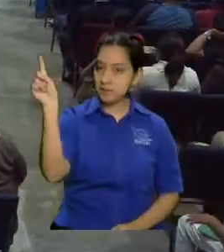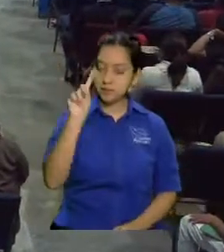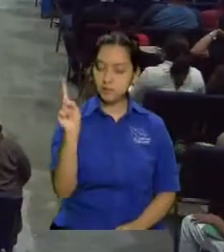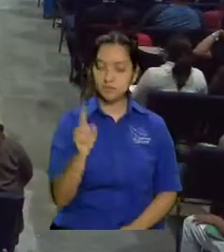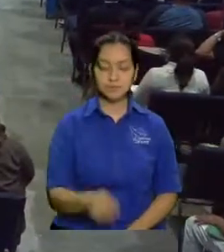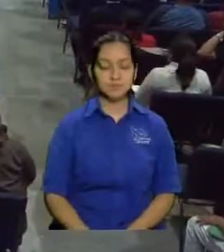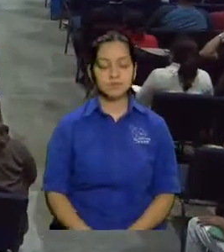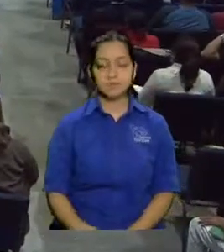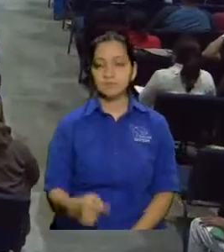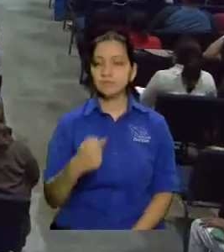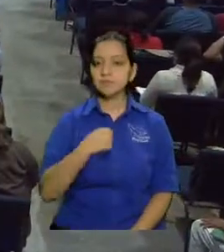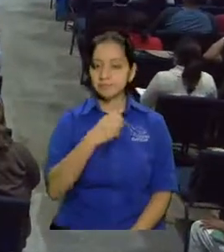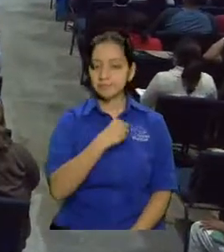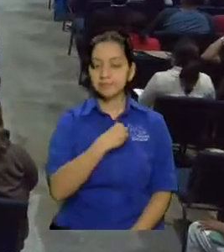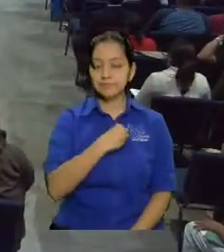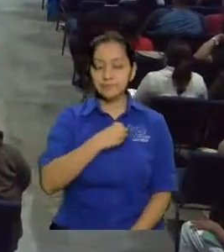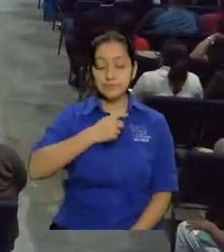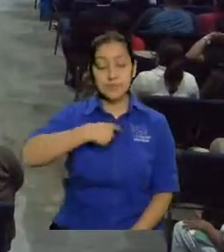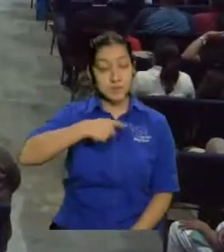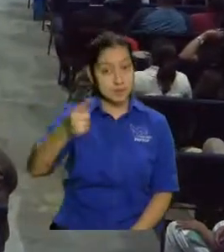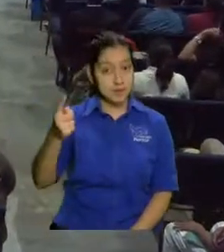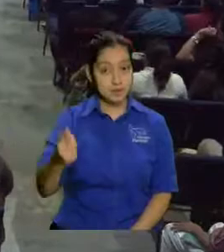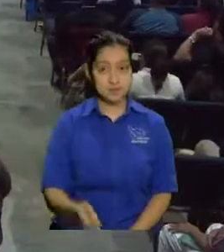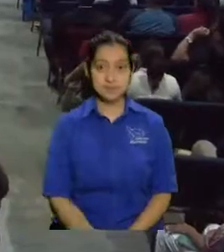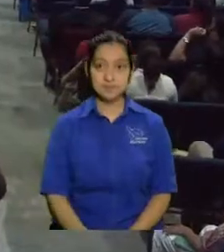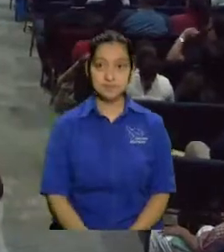quiero enviarlo hoy quiero enviarlo